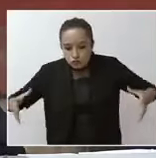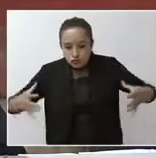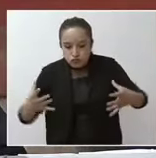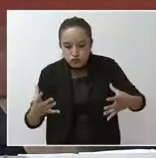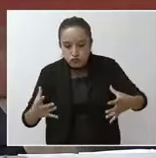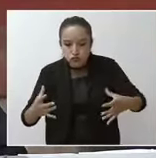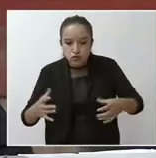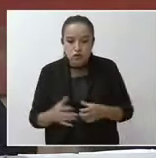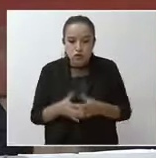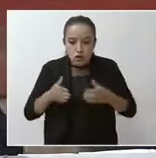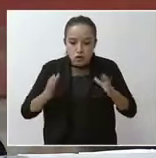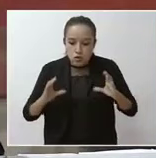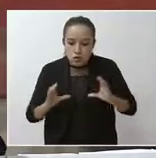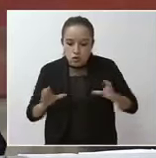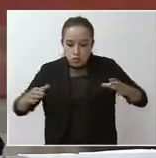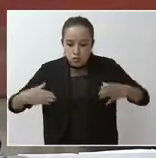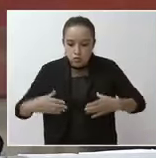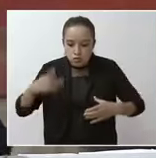bombeo y pozos.